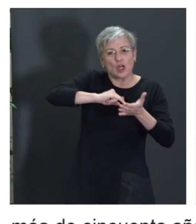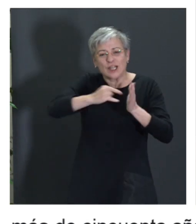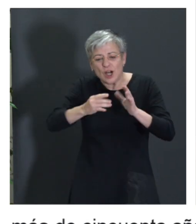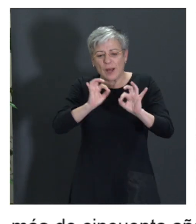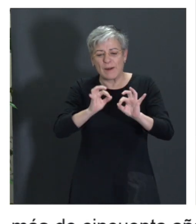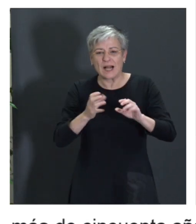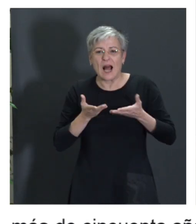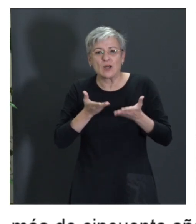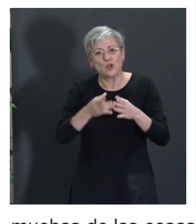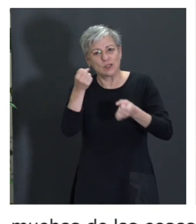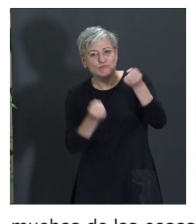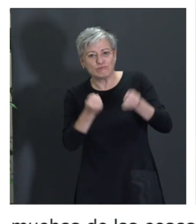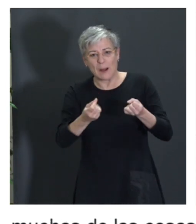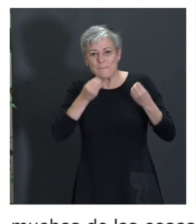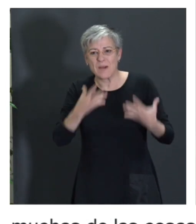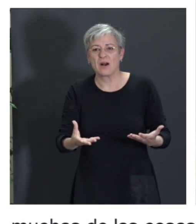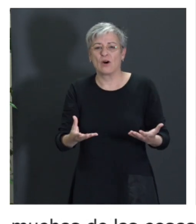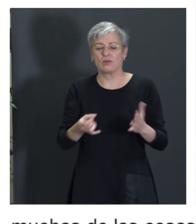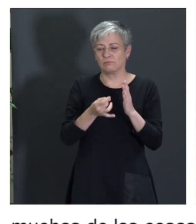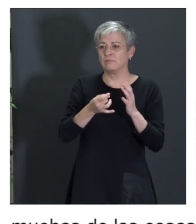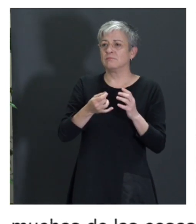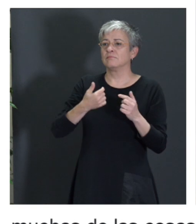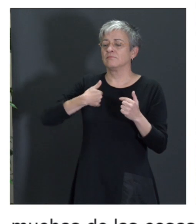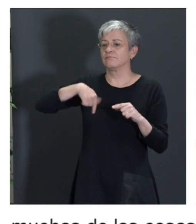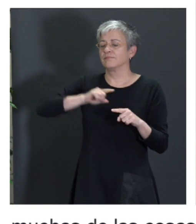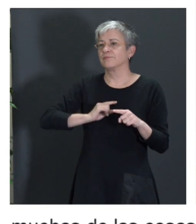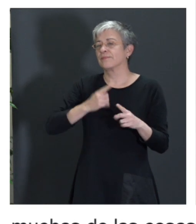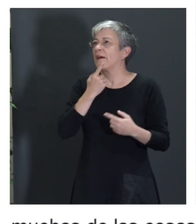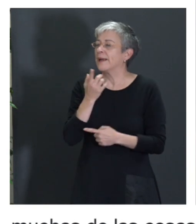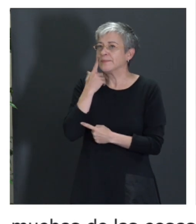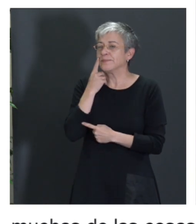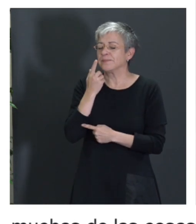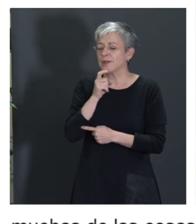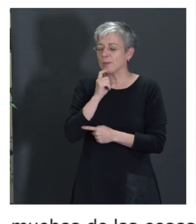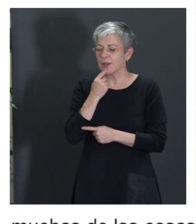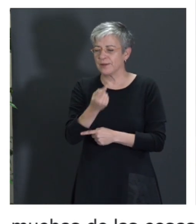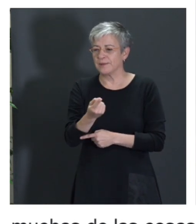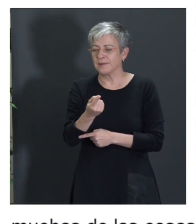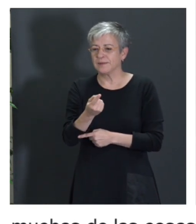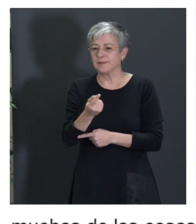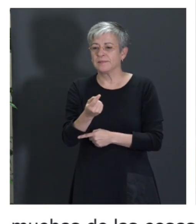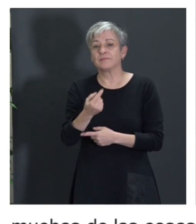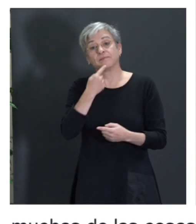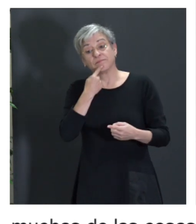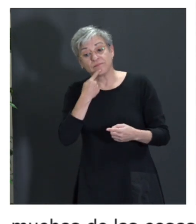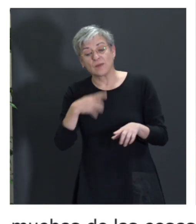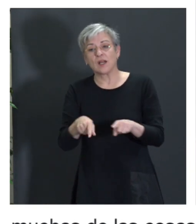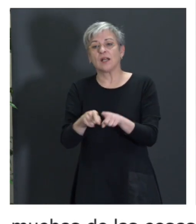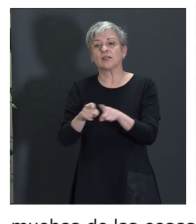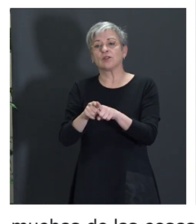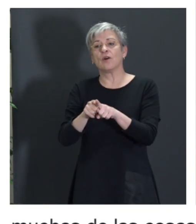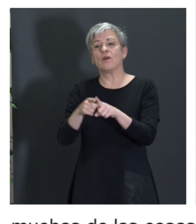los asistentes